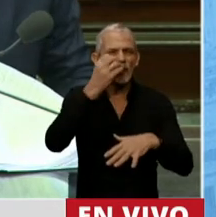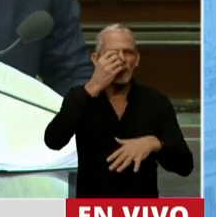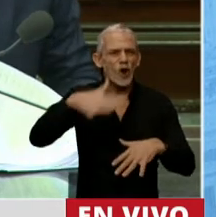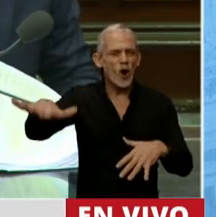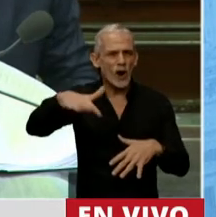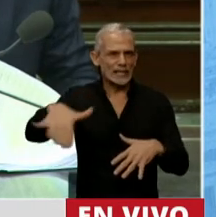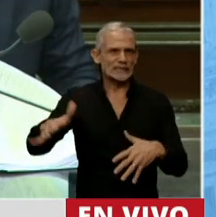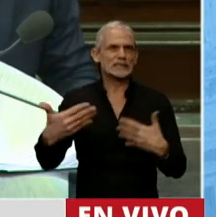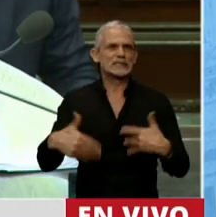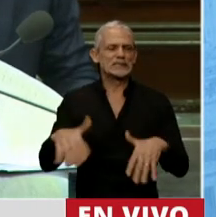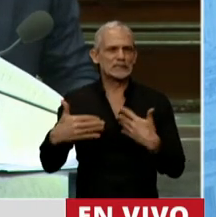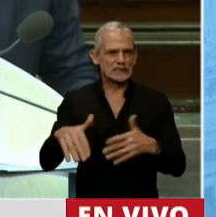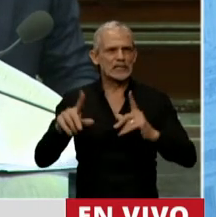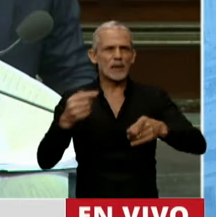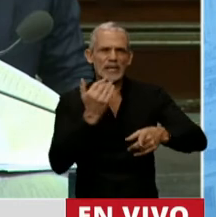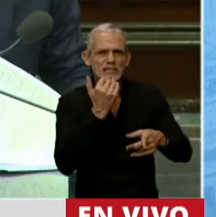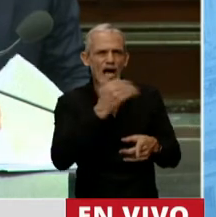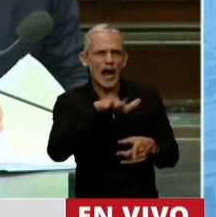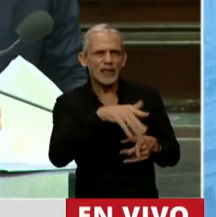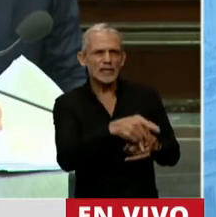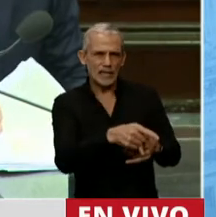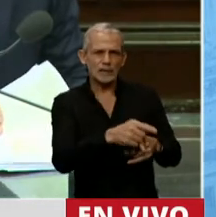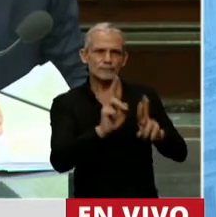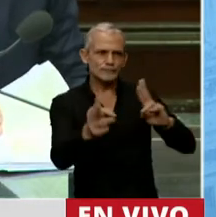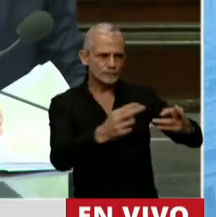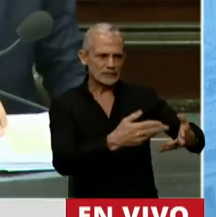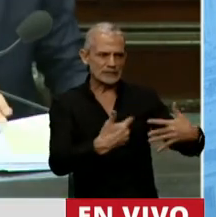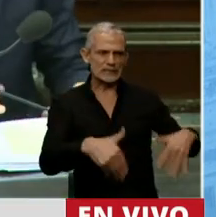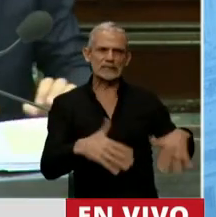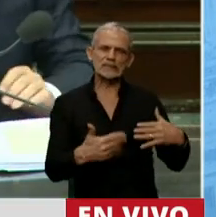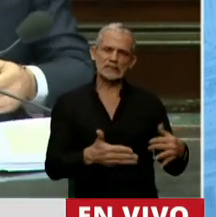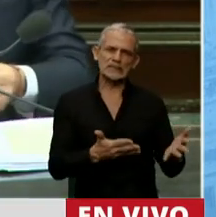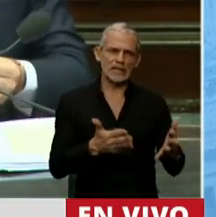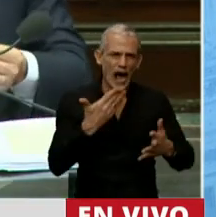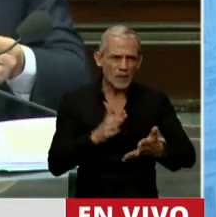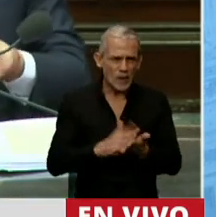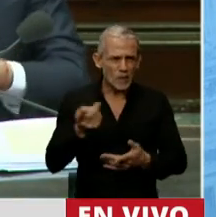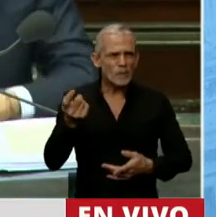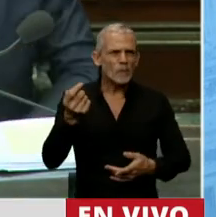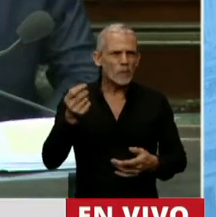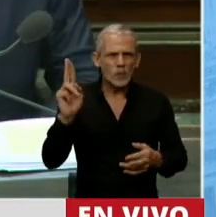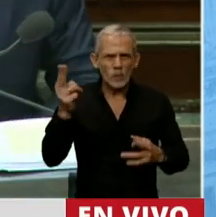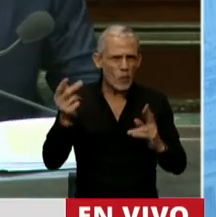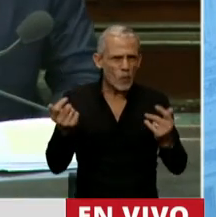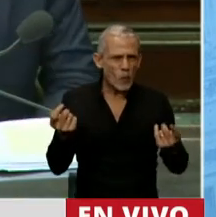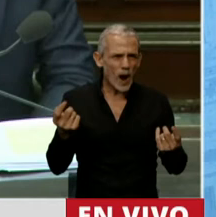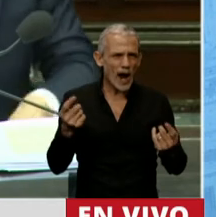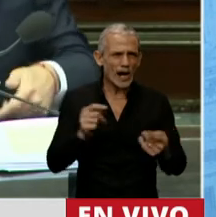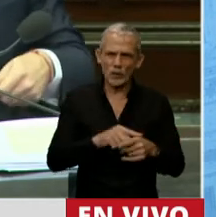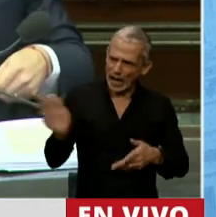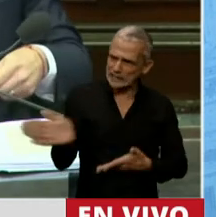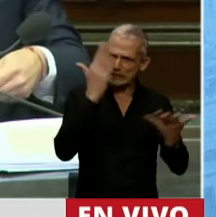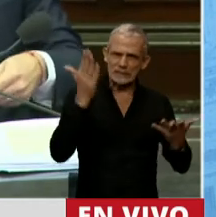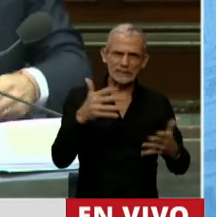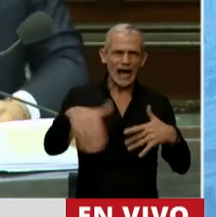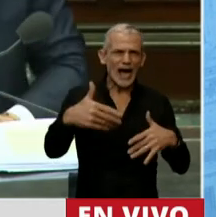el cementerio de Chacarita. La verdad, hablar de que había pocos muertos incitando a la gente